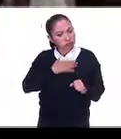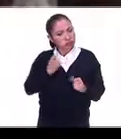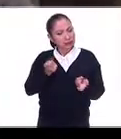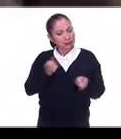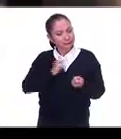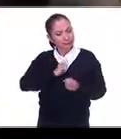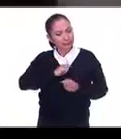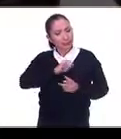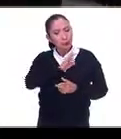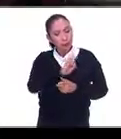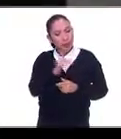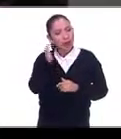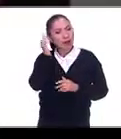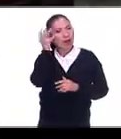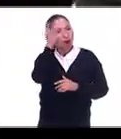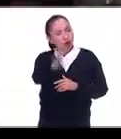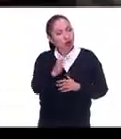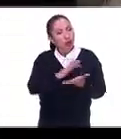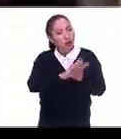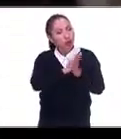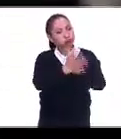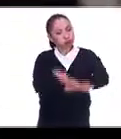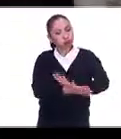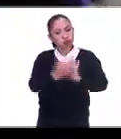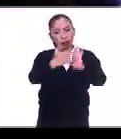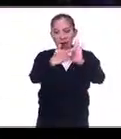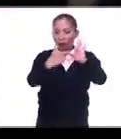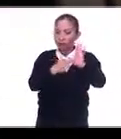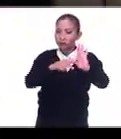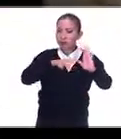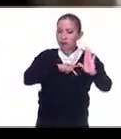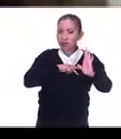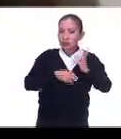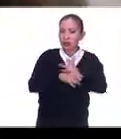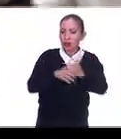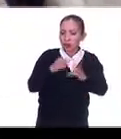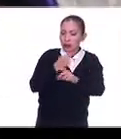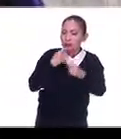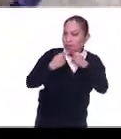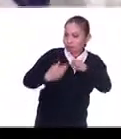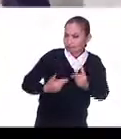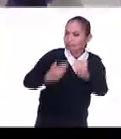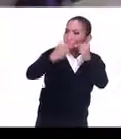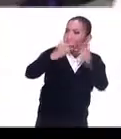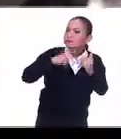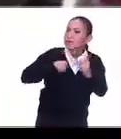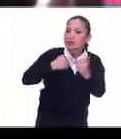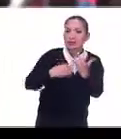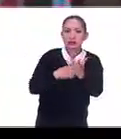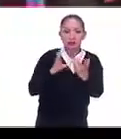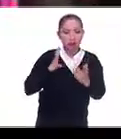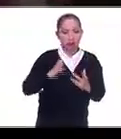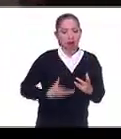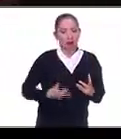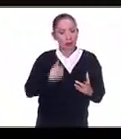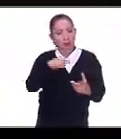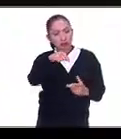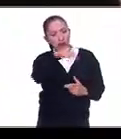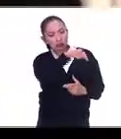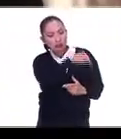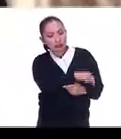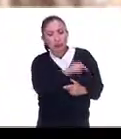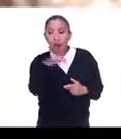posibilidad de establecer reglas y para negociar con los agentes